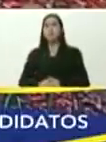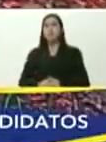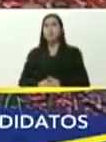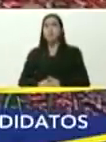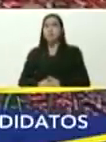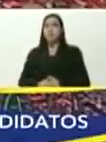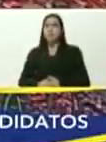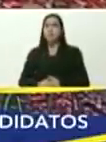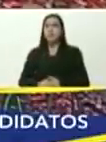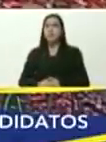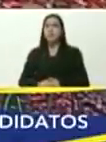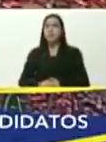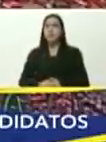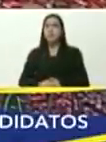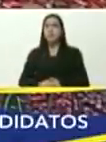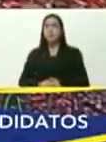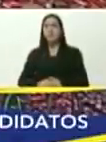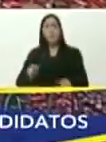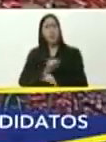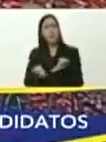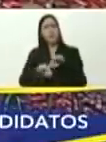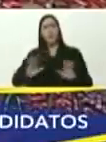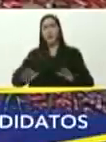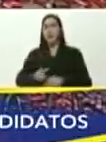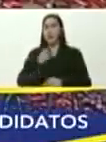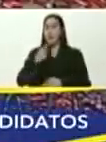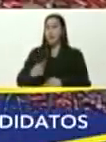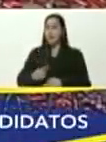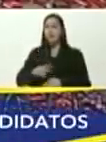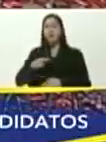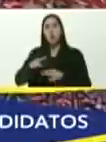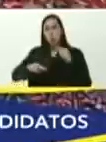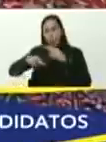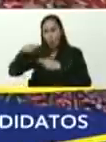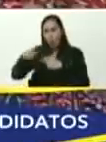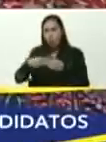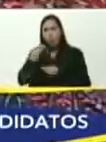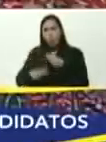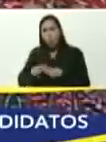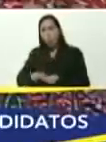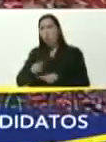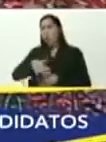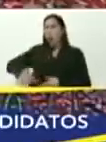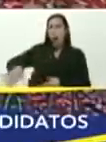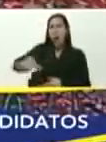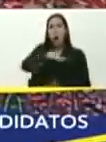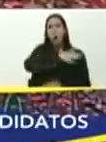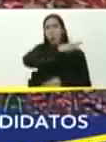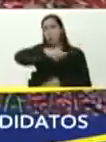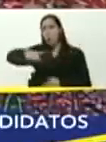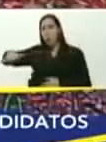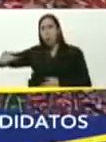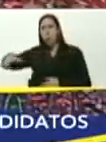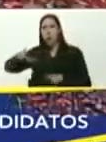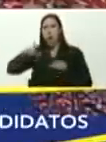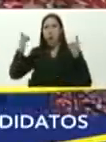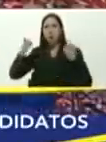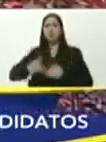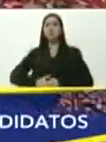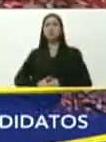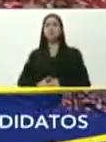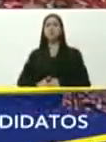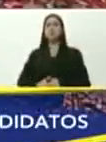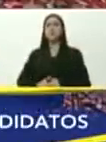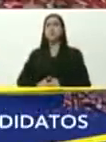decía, ya basta, fíjense, construyeron, el malecón, costanero, construyeron,